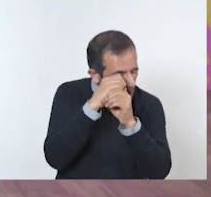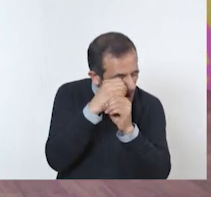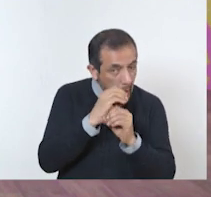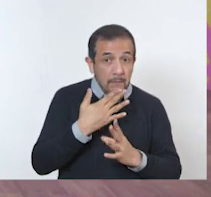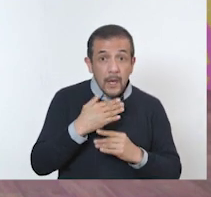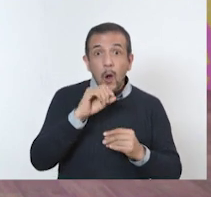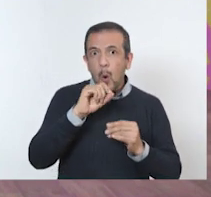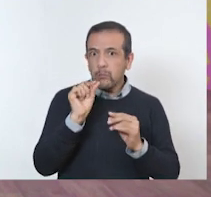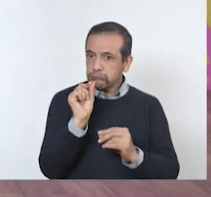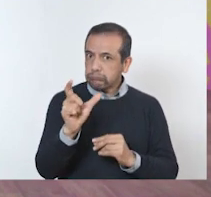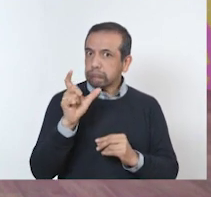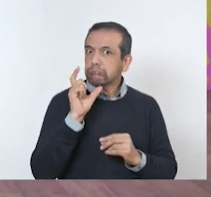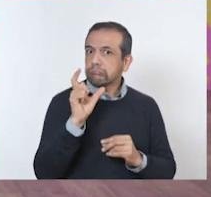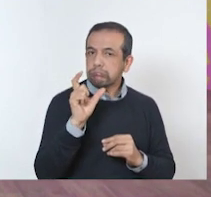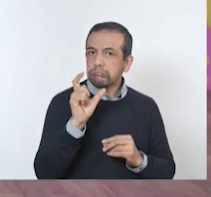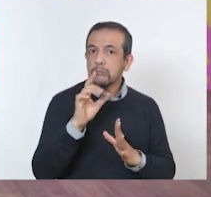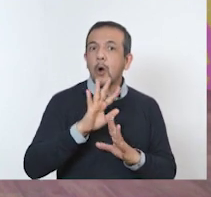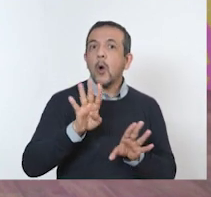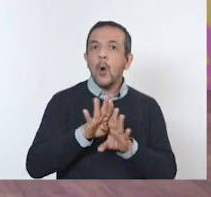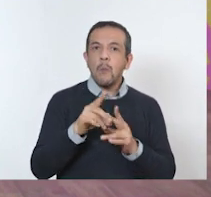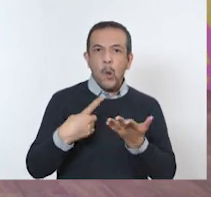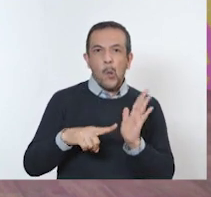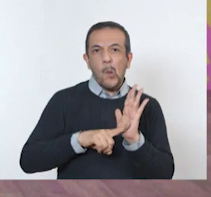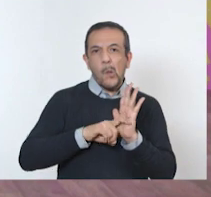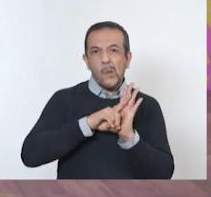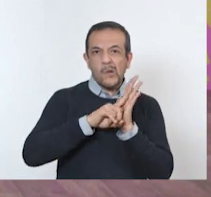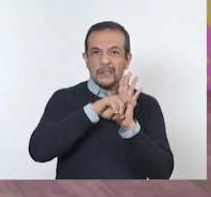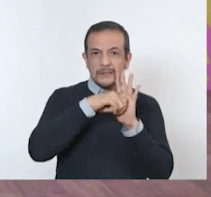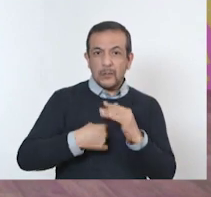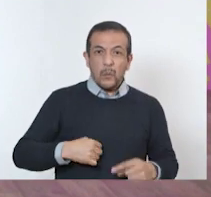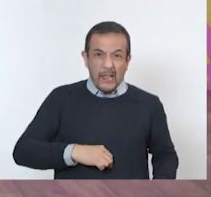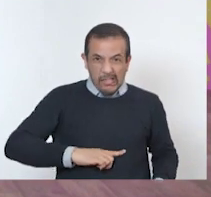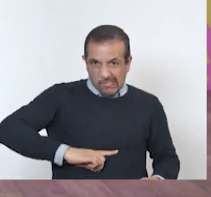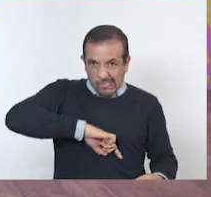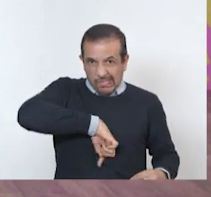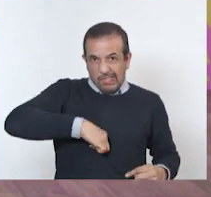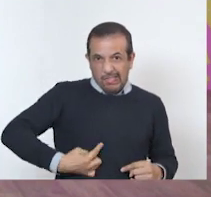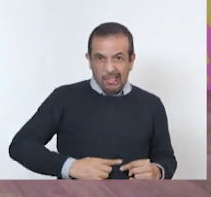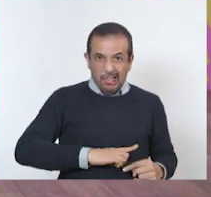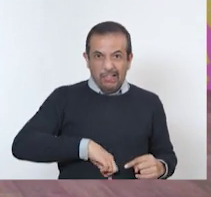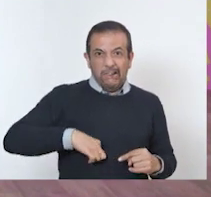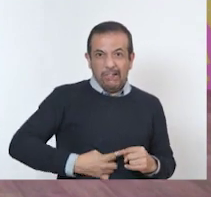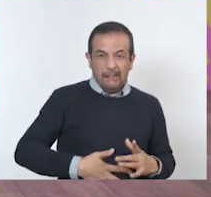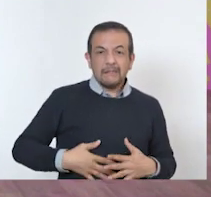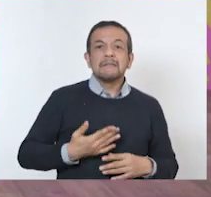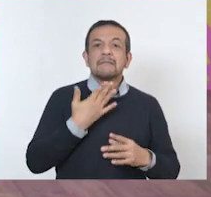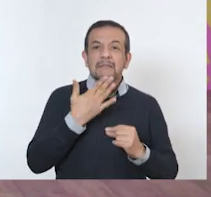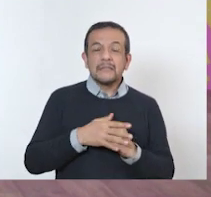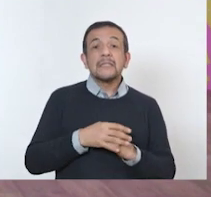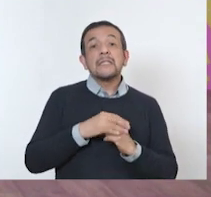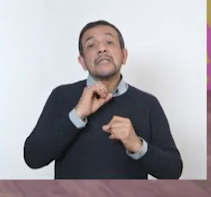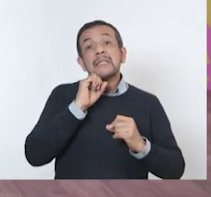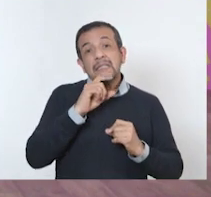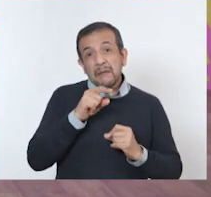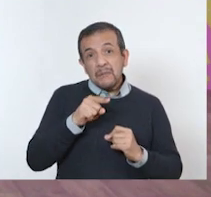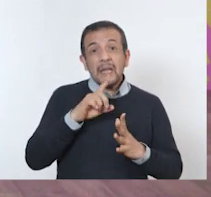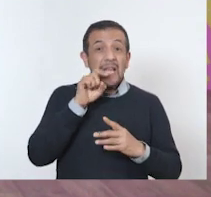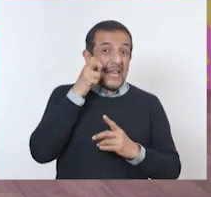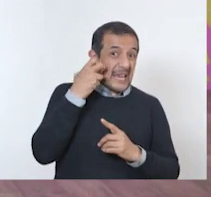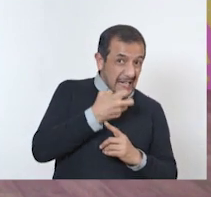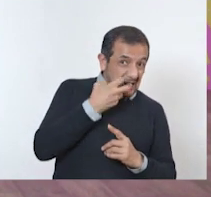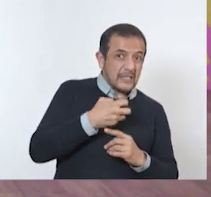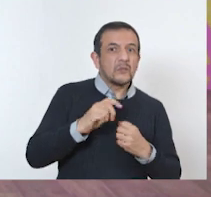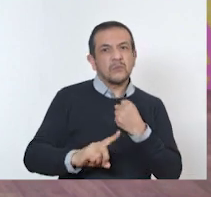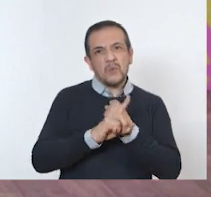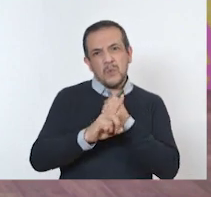microscopio, hasta más grandes, tan grandes como un gusano, como son los gusanos intestinales, que le llamamos las teñas intestinales, los cuales nos